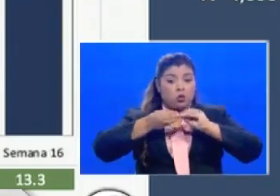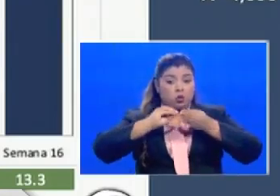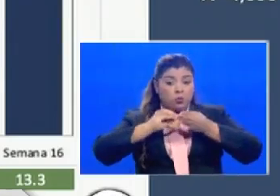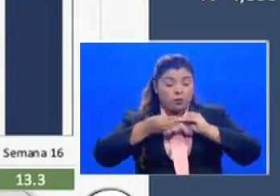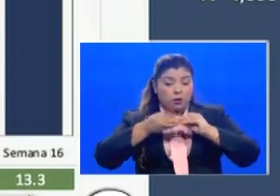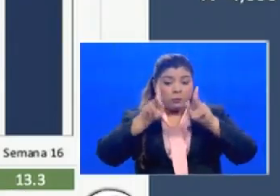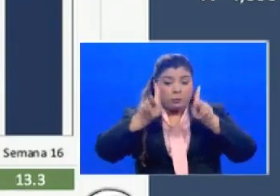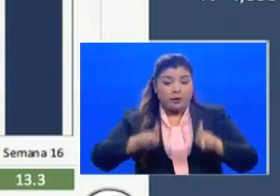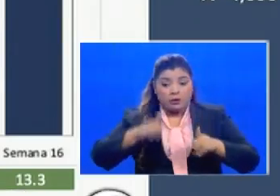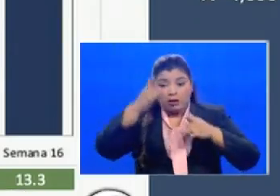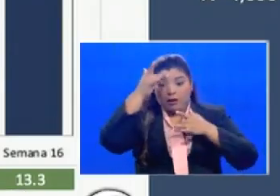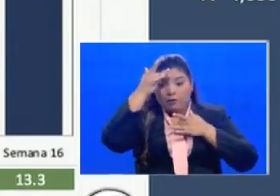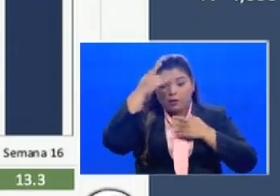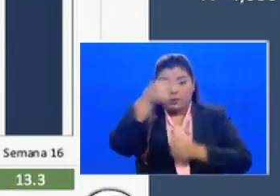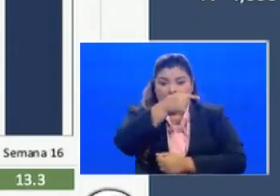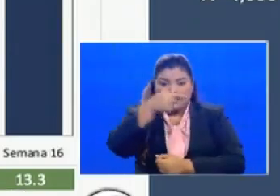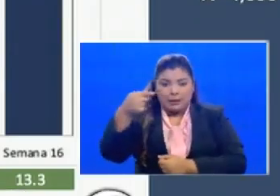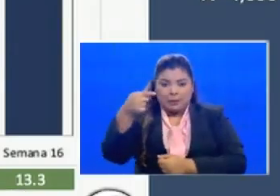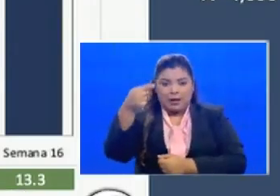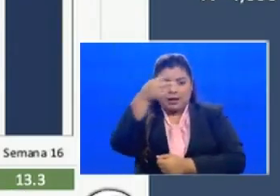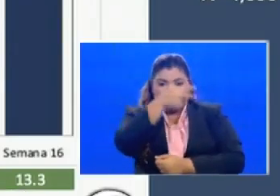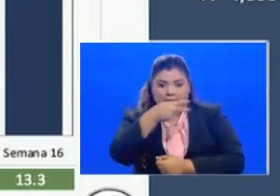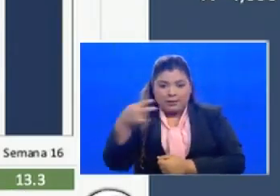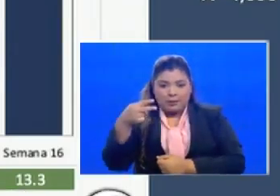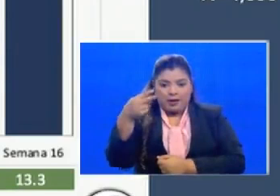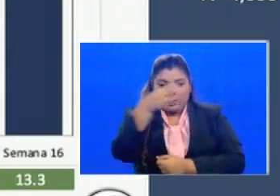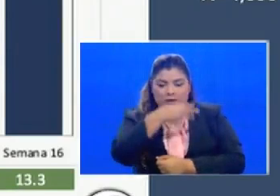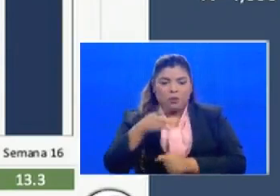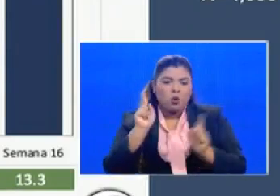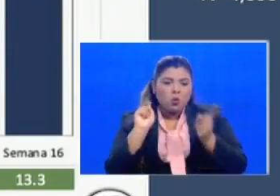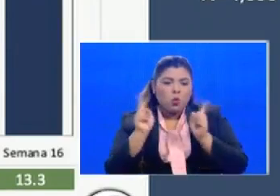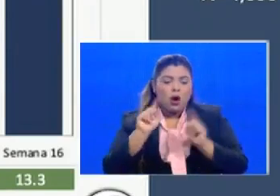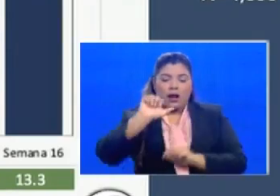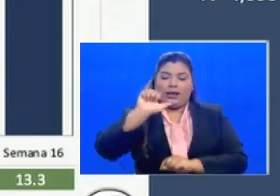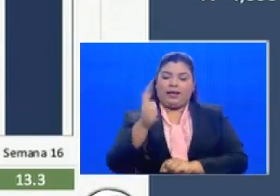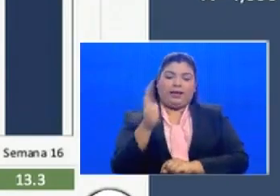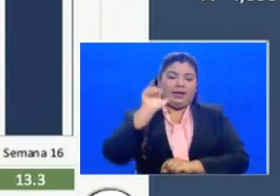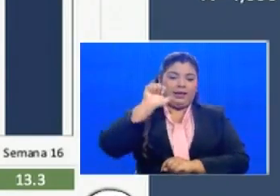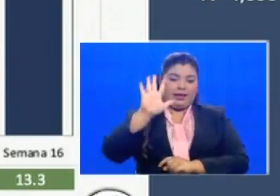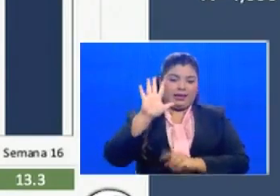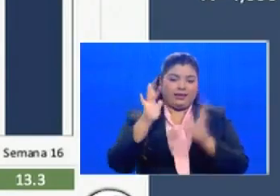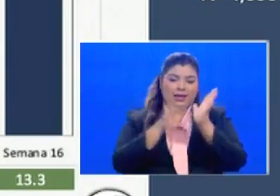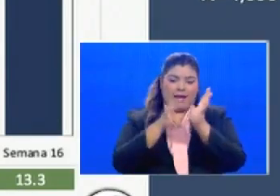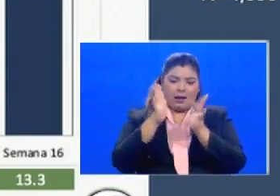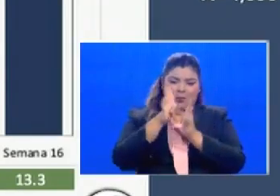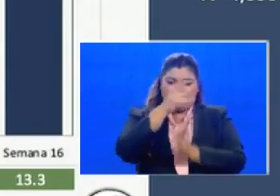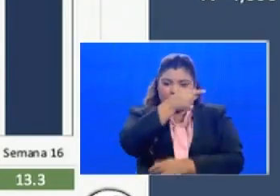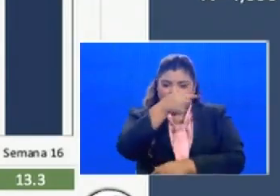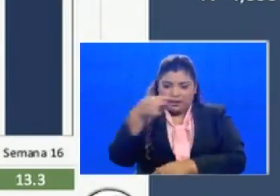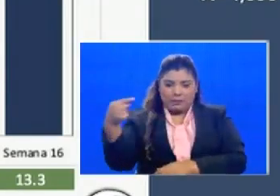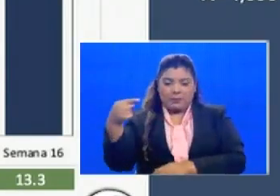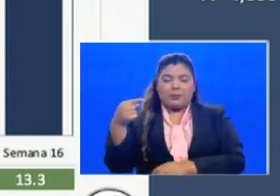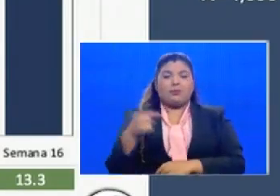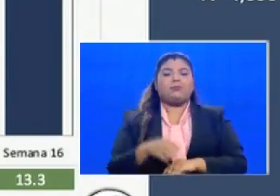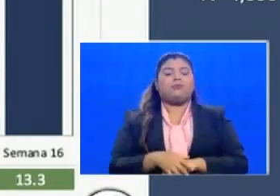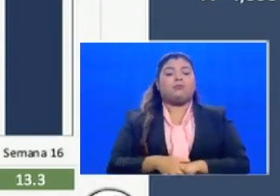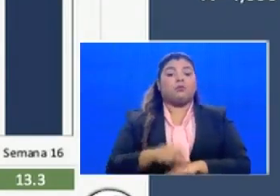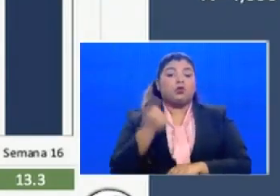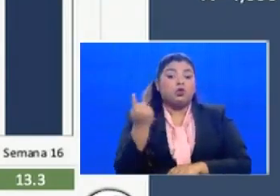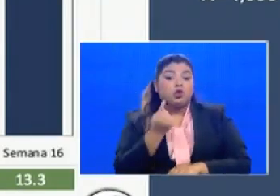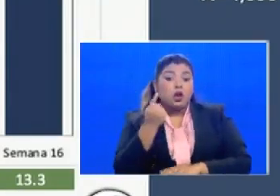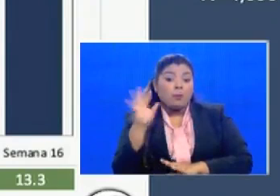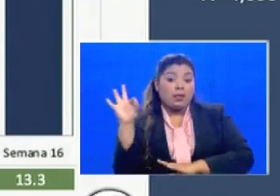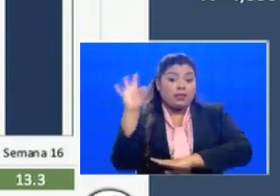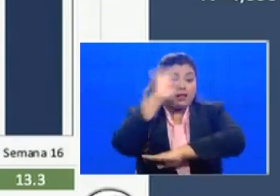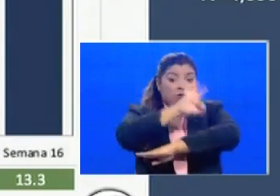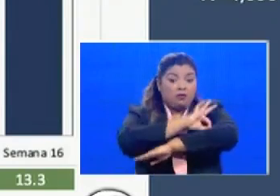reportados por semana durante la semana 15. Aquí esta información es tomando en cuenta no solamente la fecha